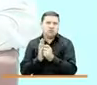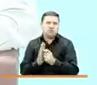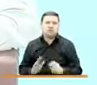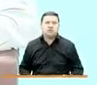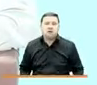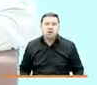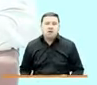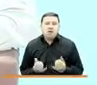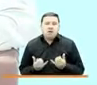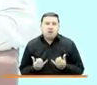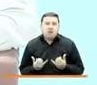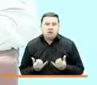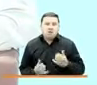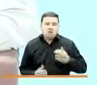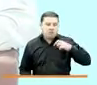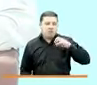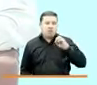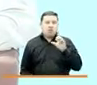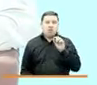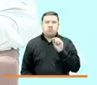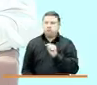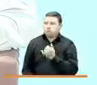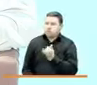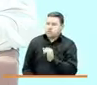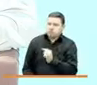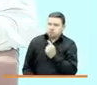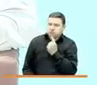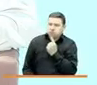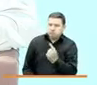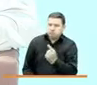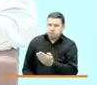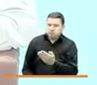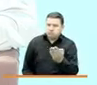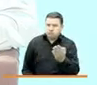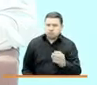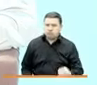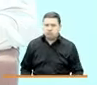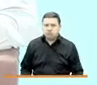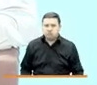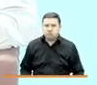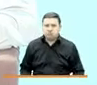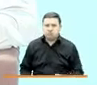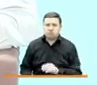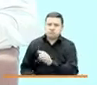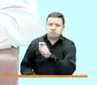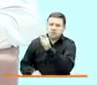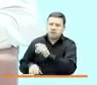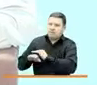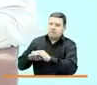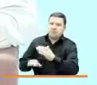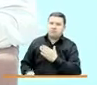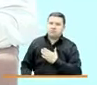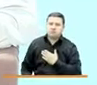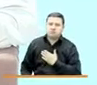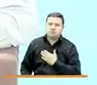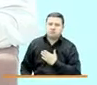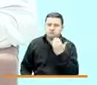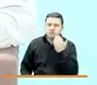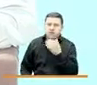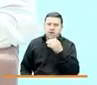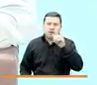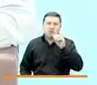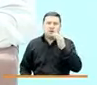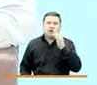Pues ahora, Paola, yo creo que le vamos a dar la palabra a la otra invitada nuestra, la señora Marta